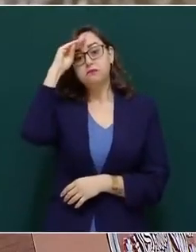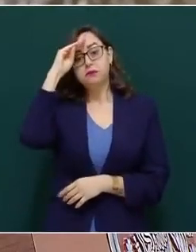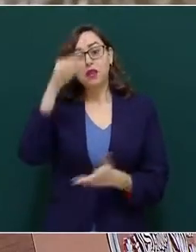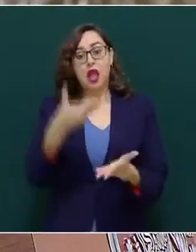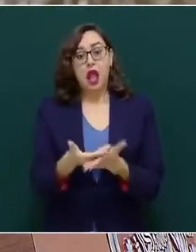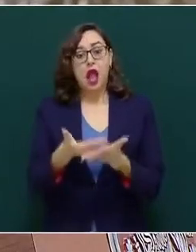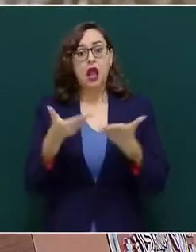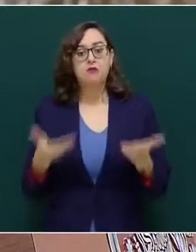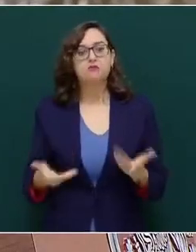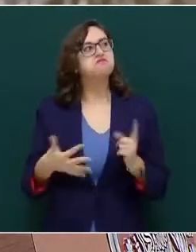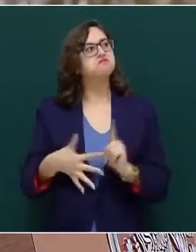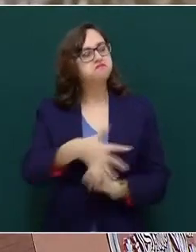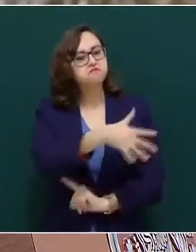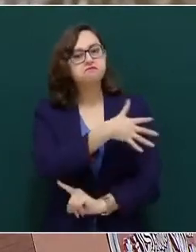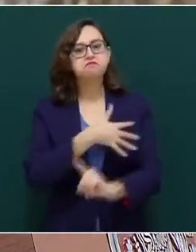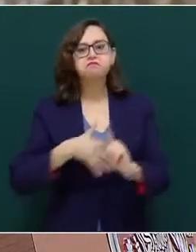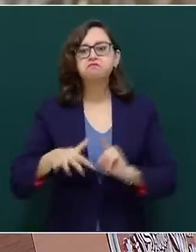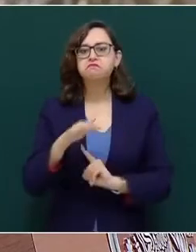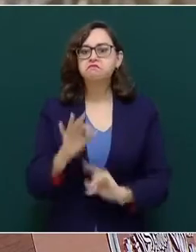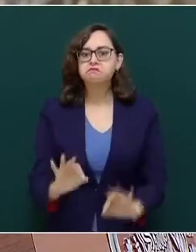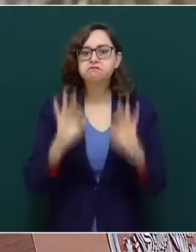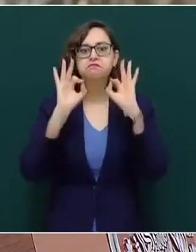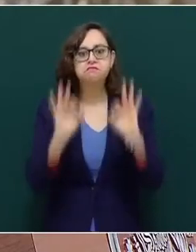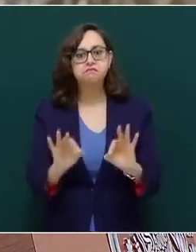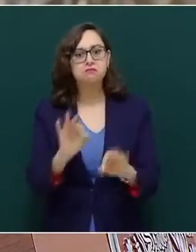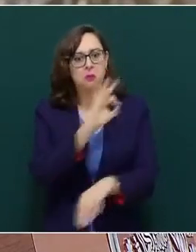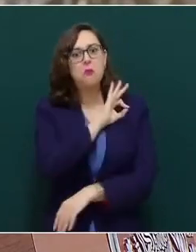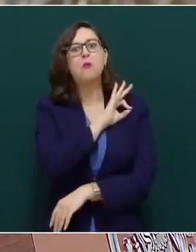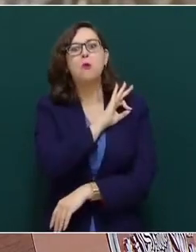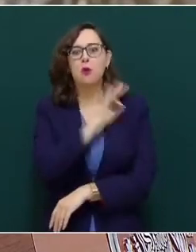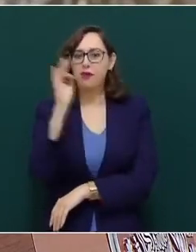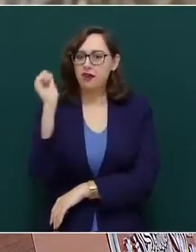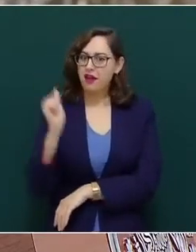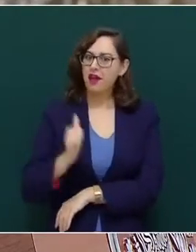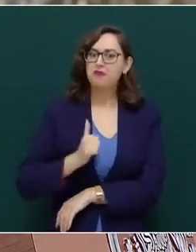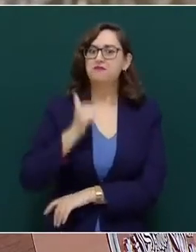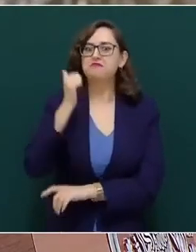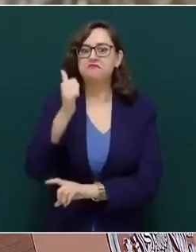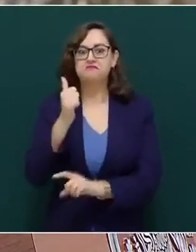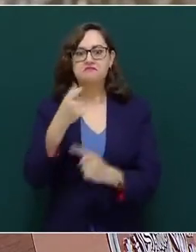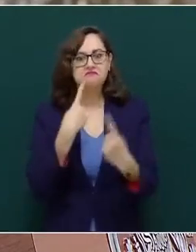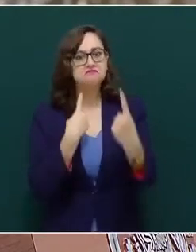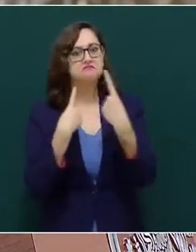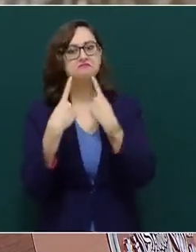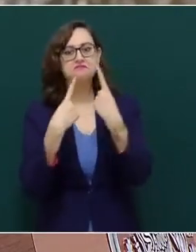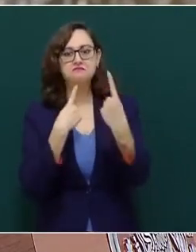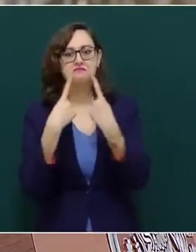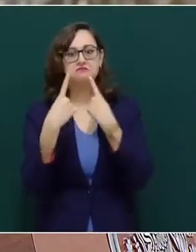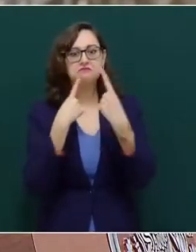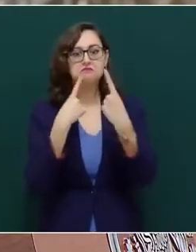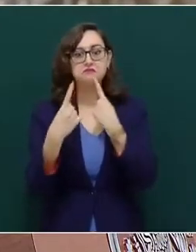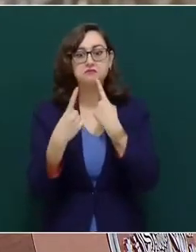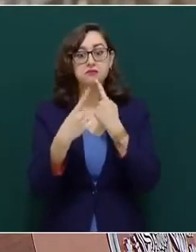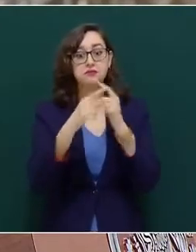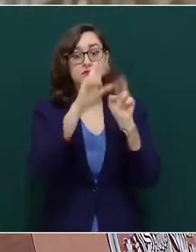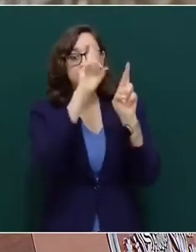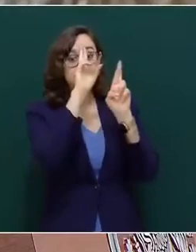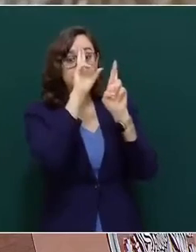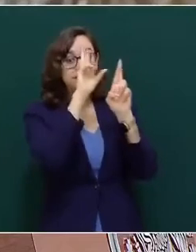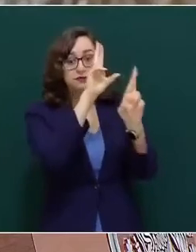hay condiciones inmejorables para alcanzar este propósito de respetarnos